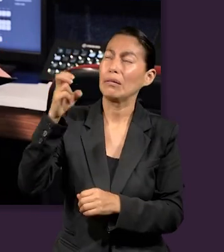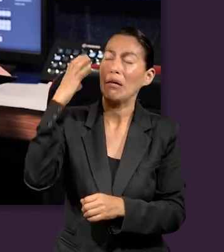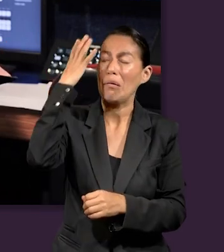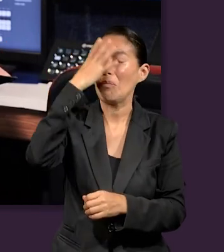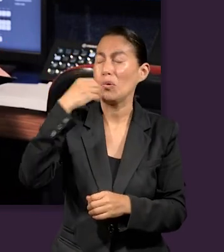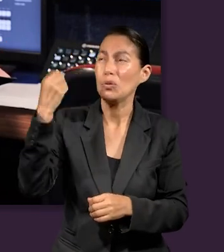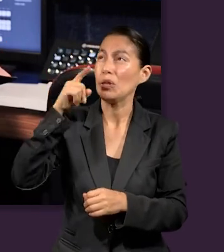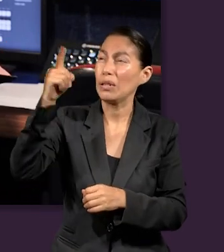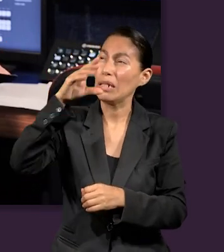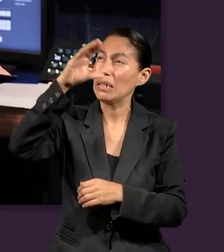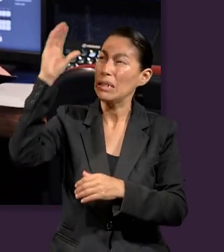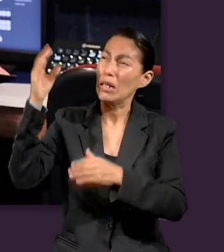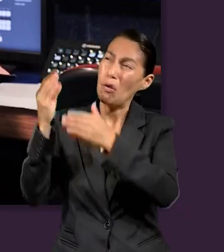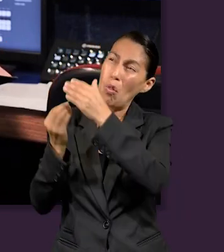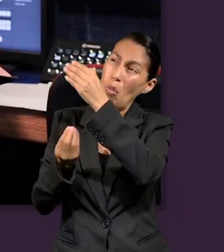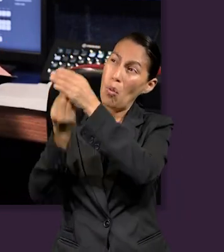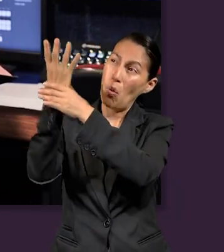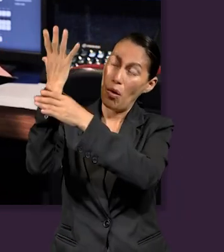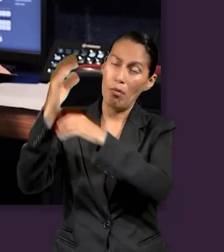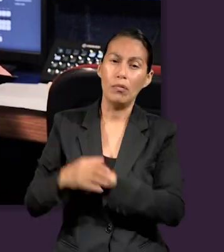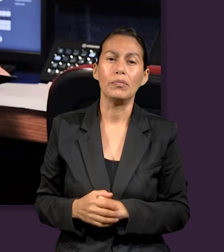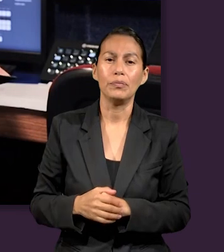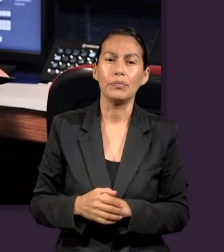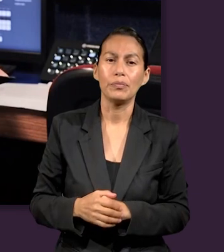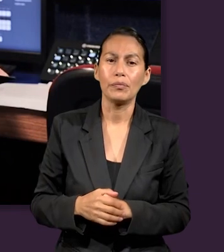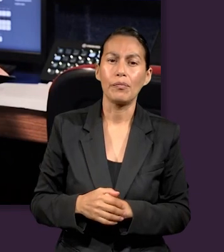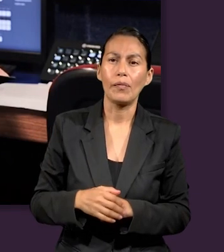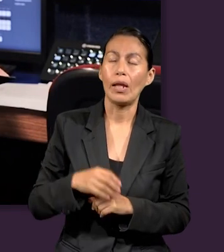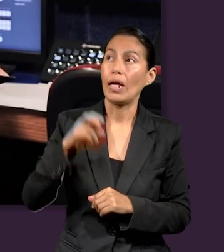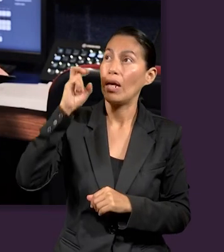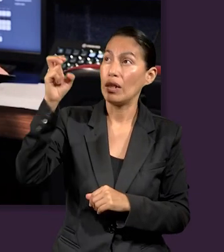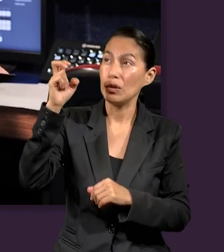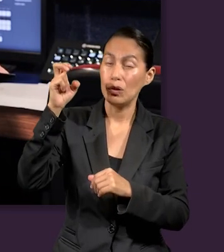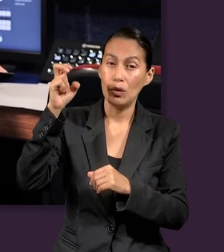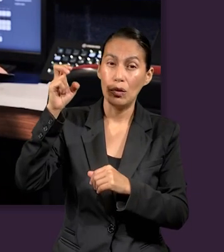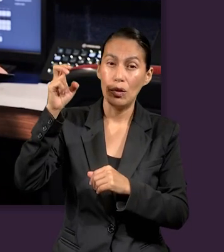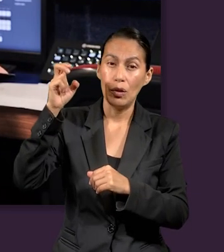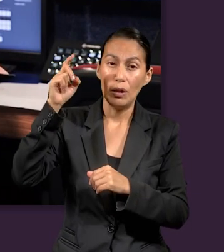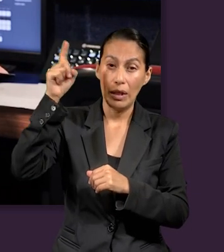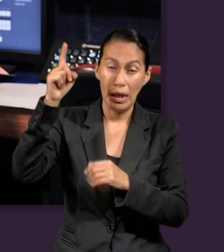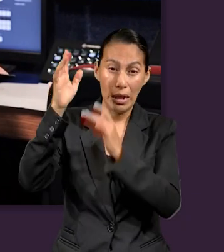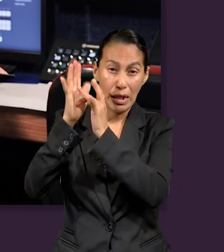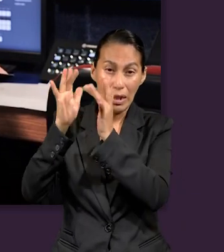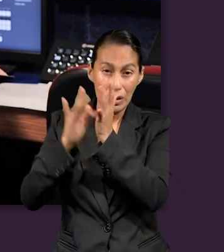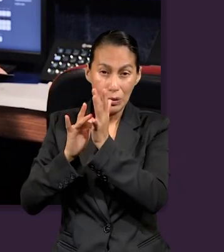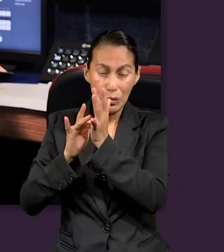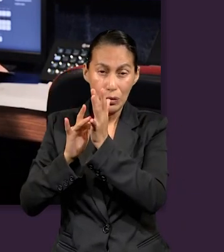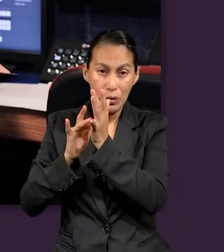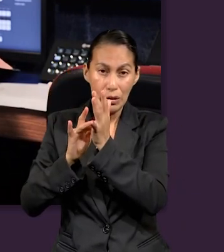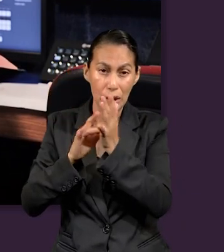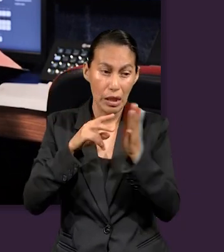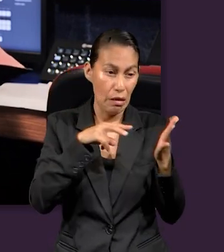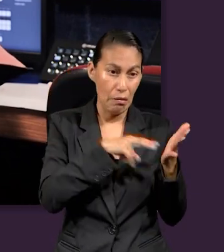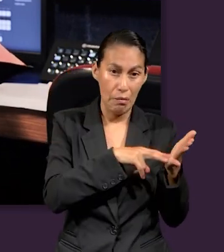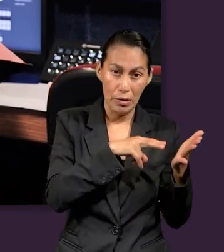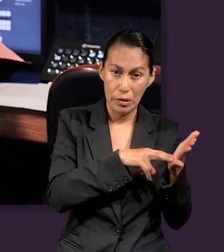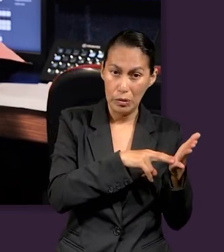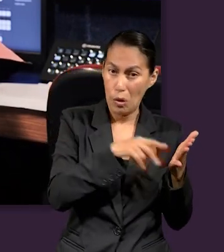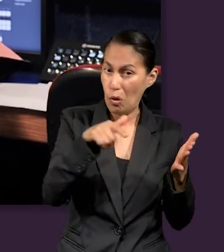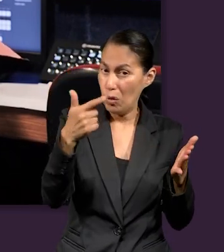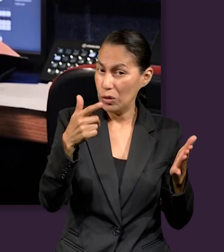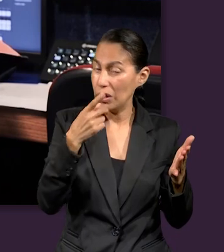a perdurar por la eternidad. Todo esto le da a Jesús el derecho de ser proclamado